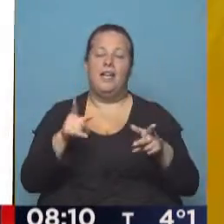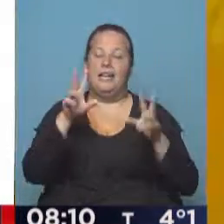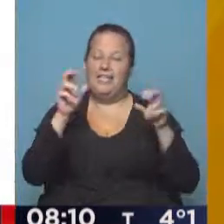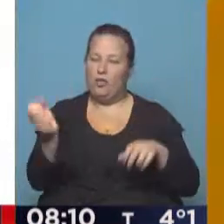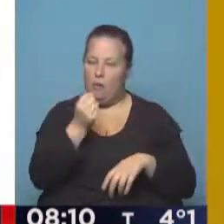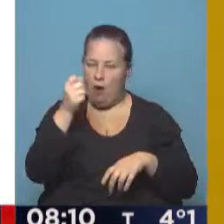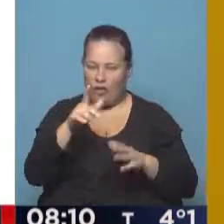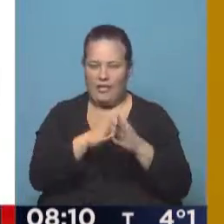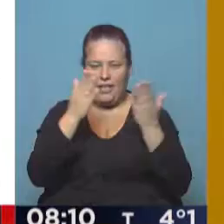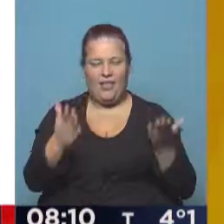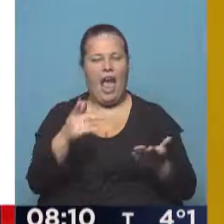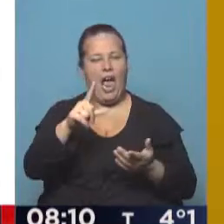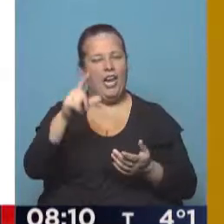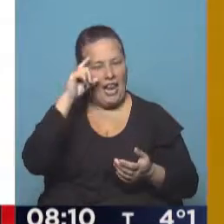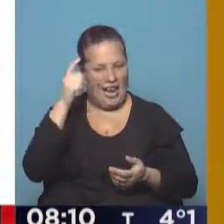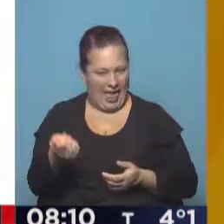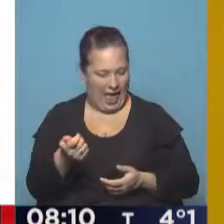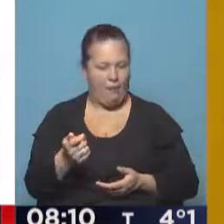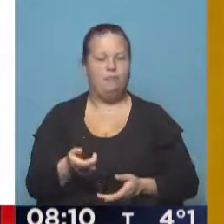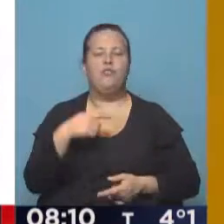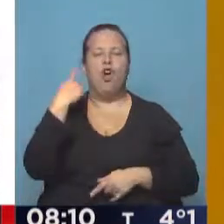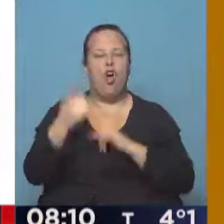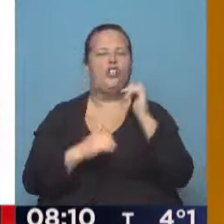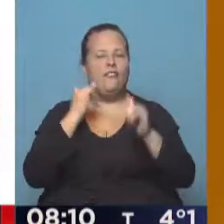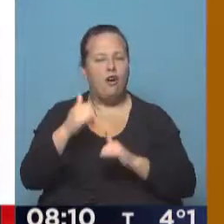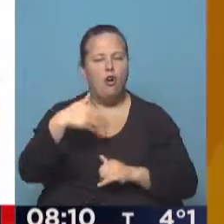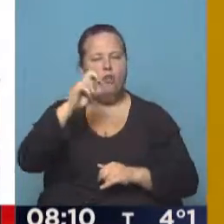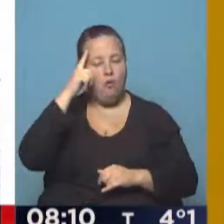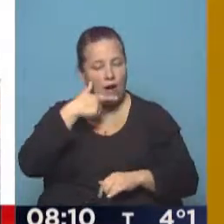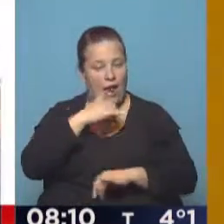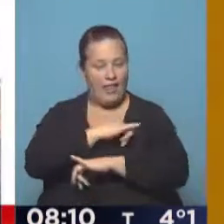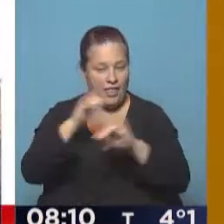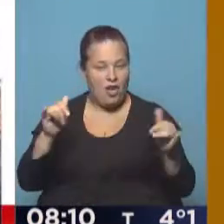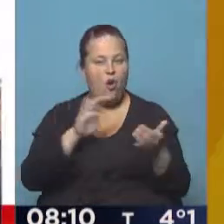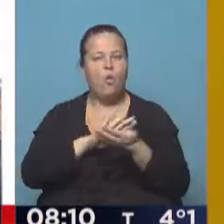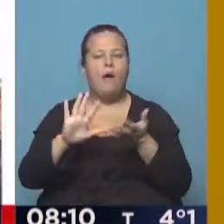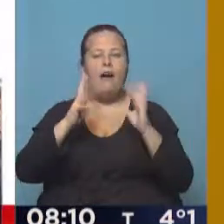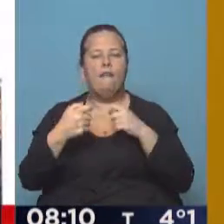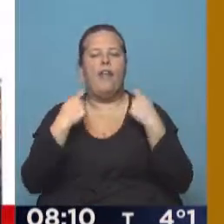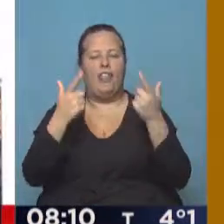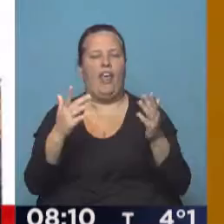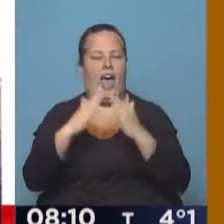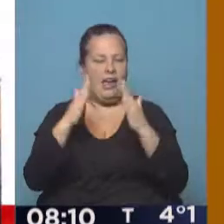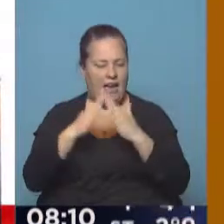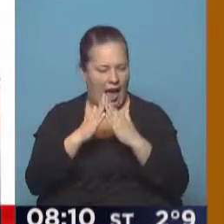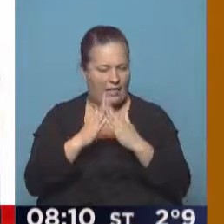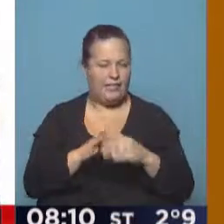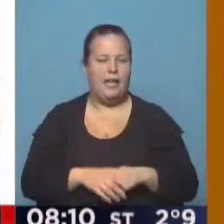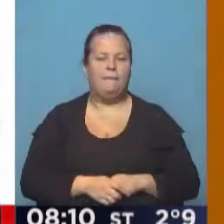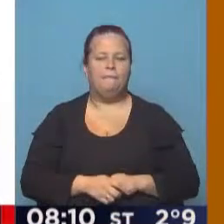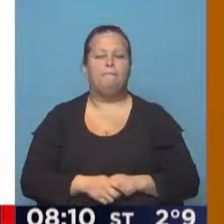de los títulos principales en el diario Lea. Más información, Morales anunció un nuevo proceso de adjudicación de